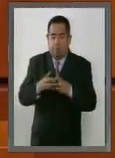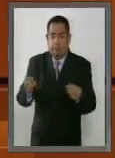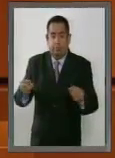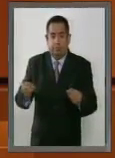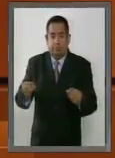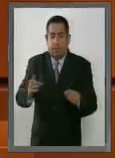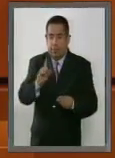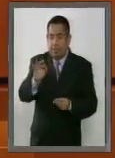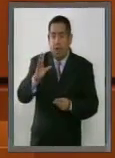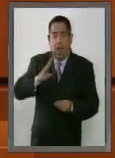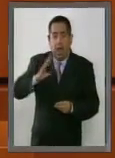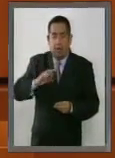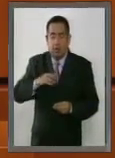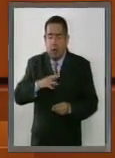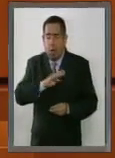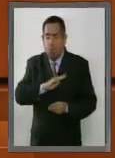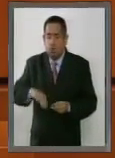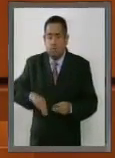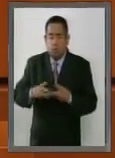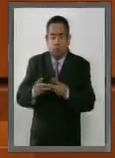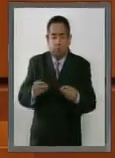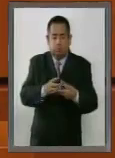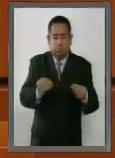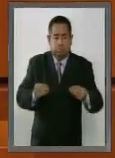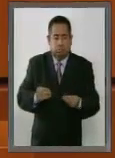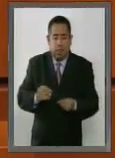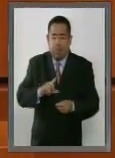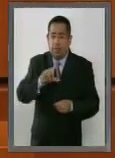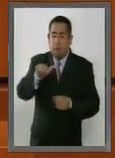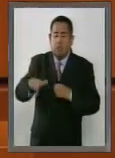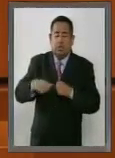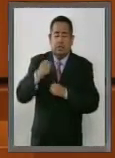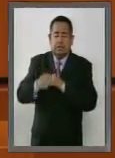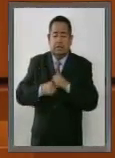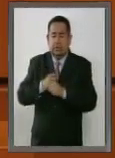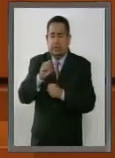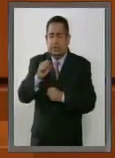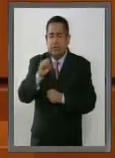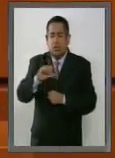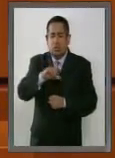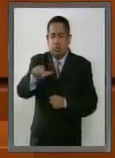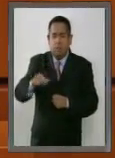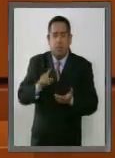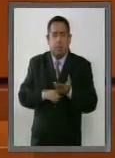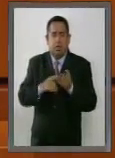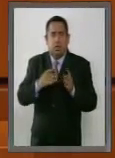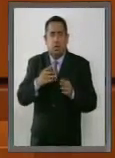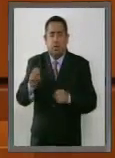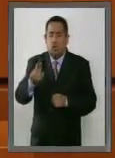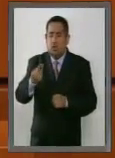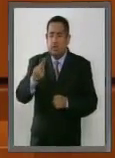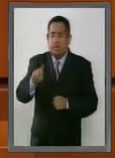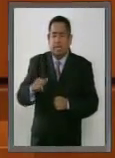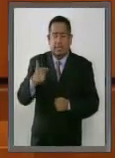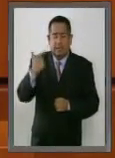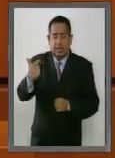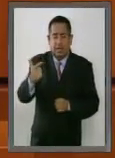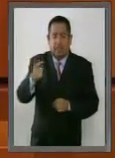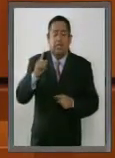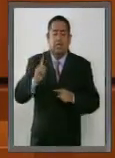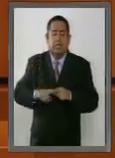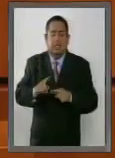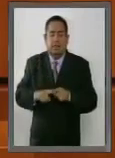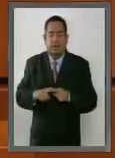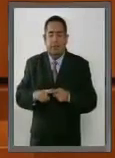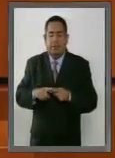Distrito Federal, fue 60 años después, hasta 1987, cuando se creó